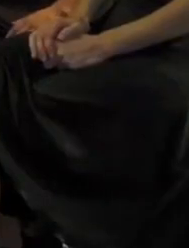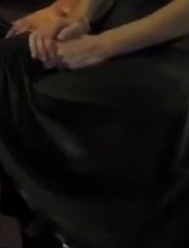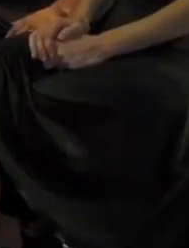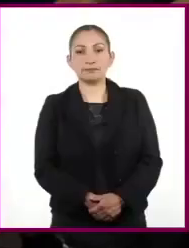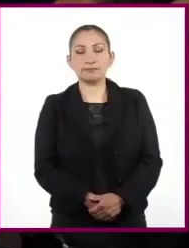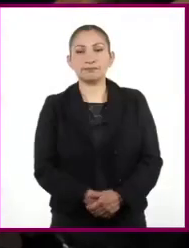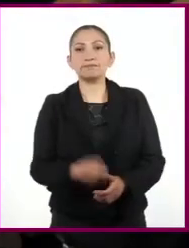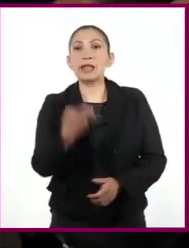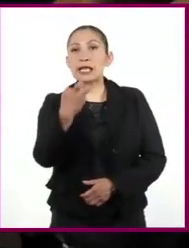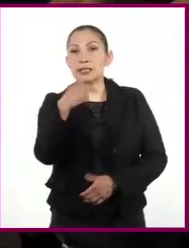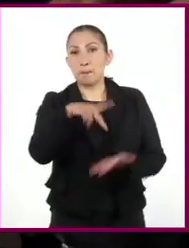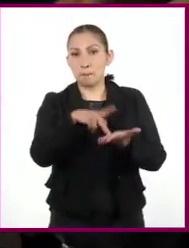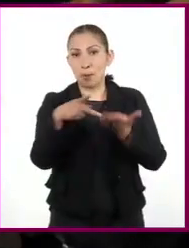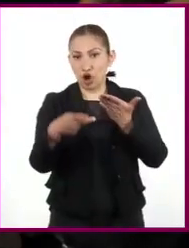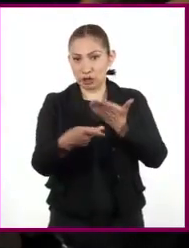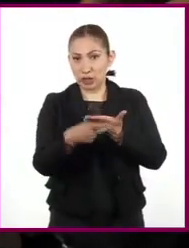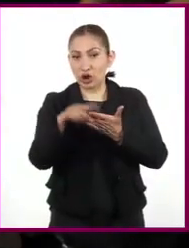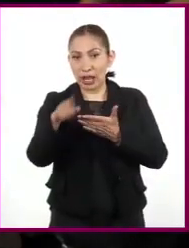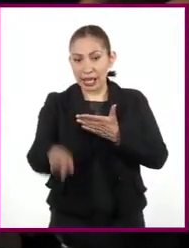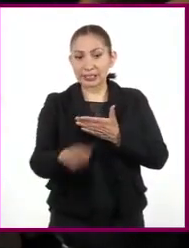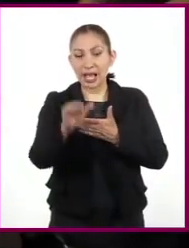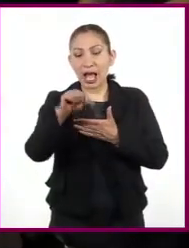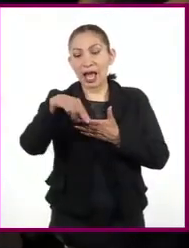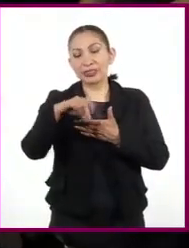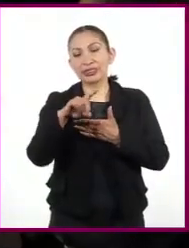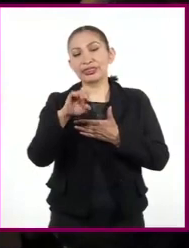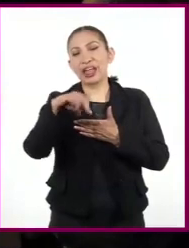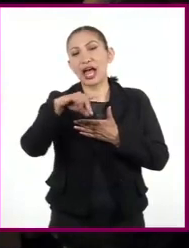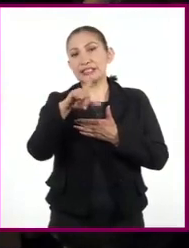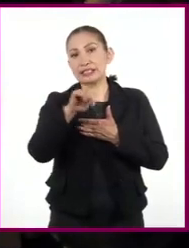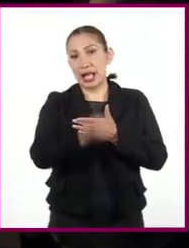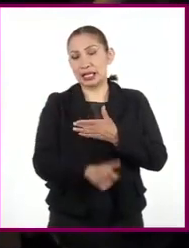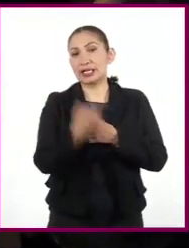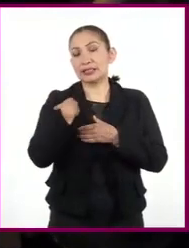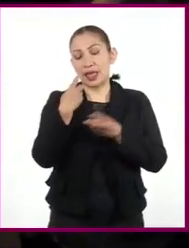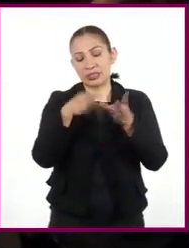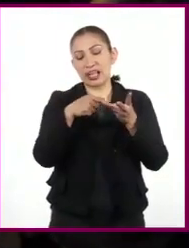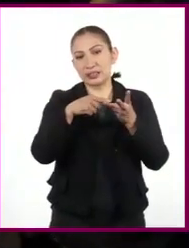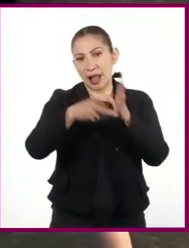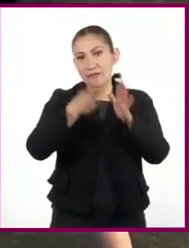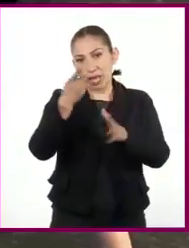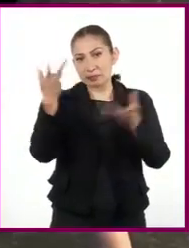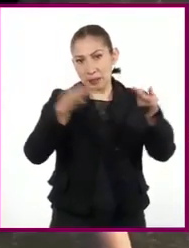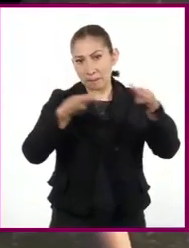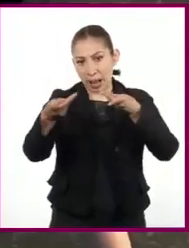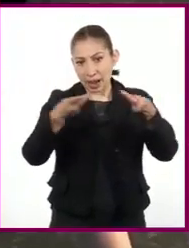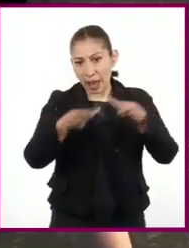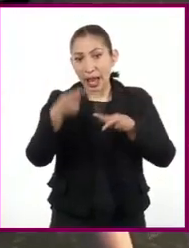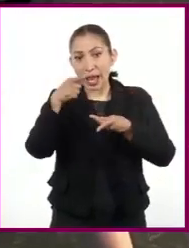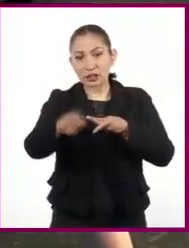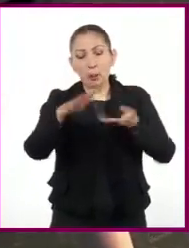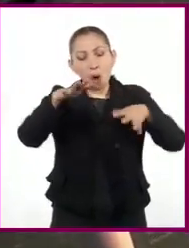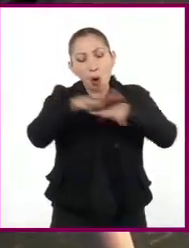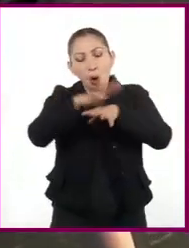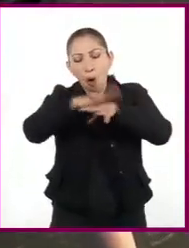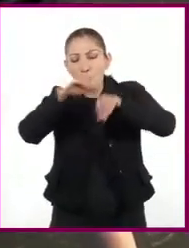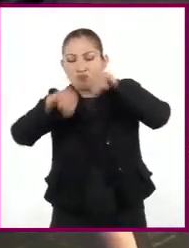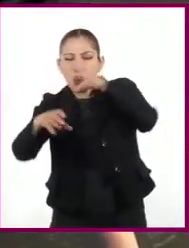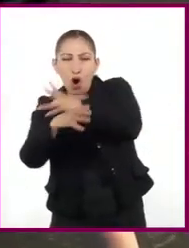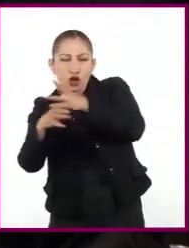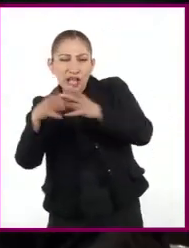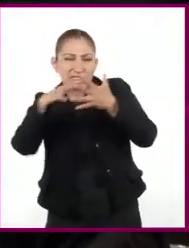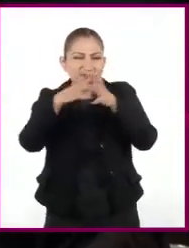Este es un proyecto de Andanza, sería la tercera producción que realizamos. Es una performance en la que